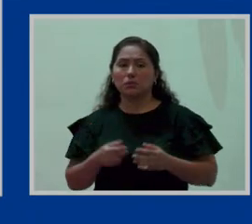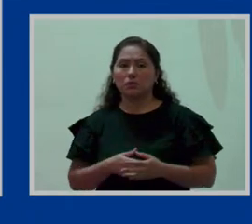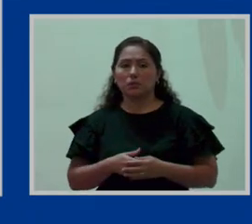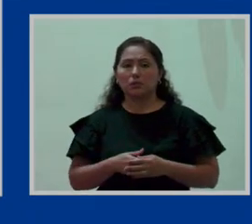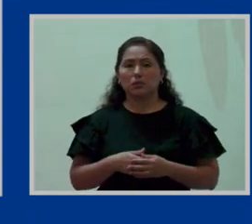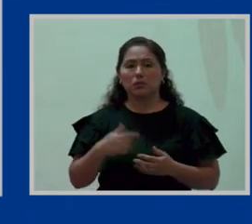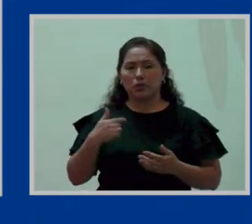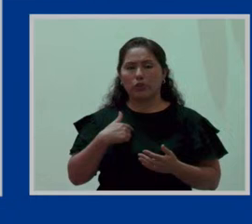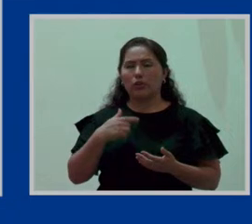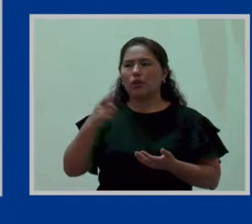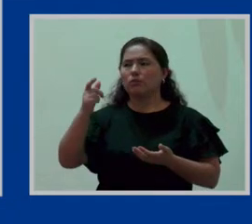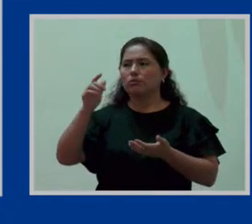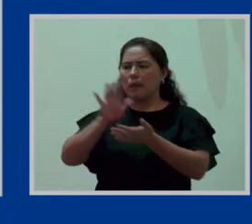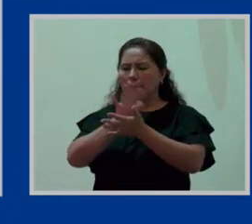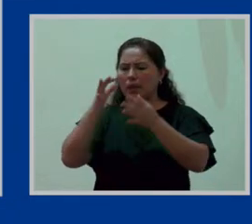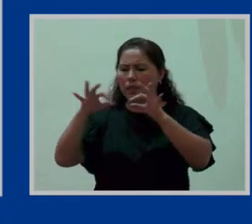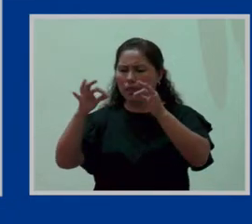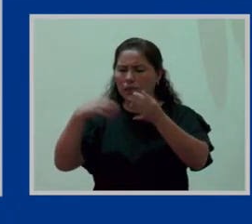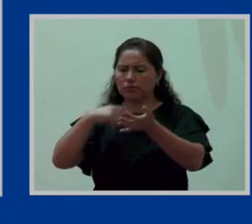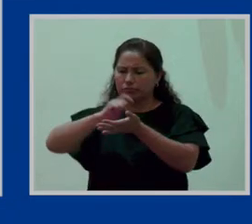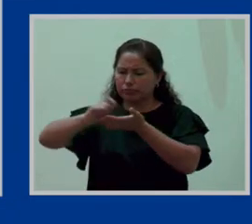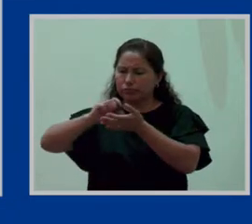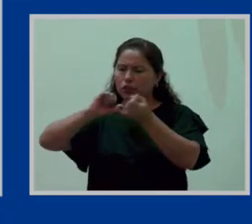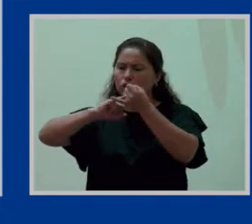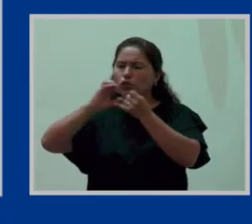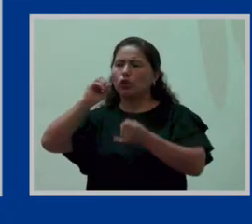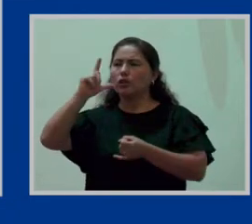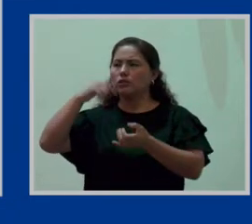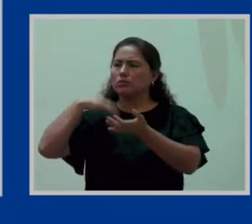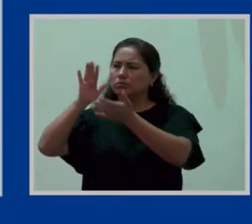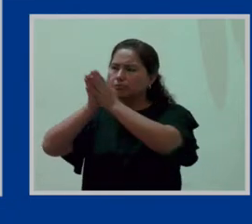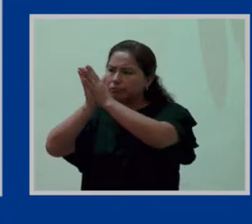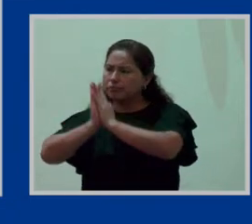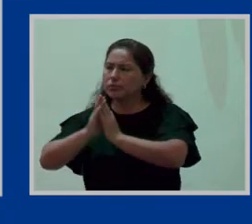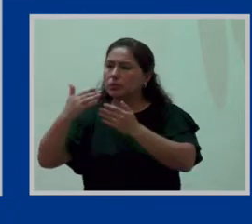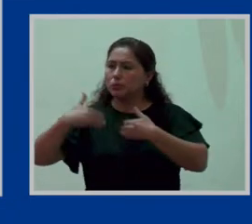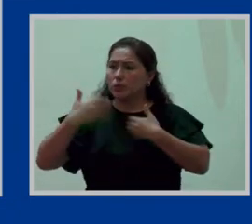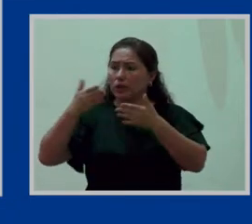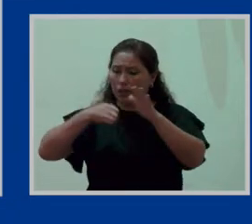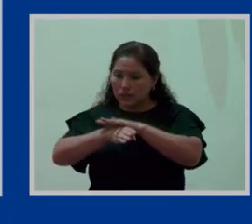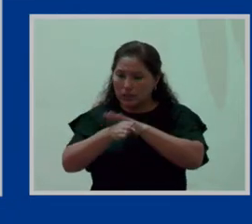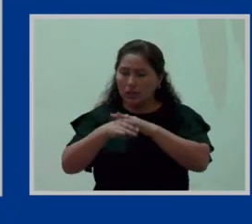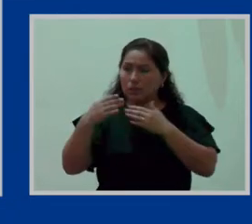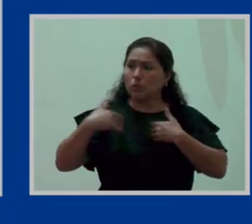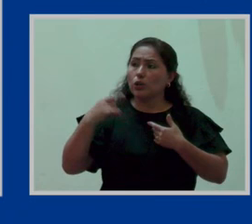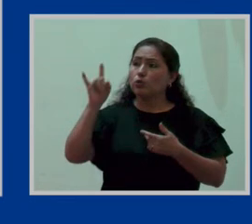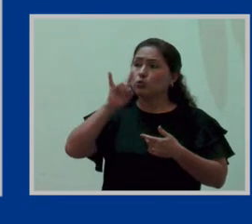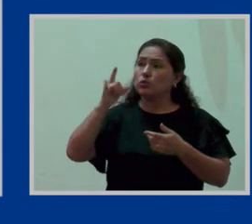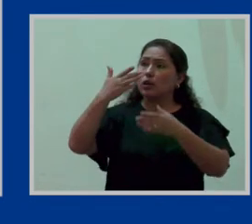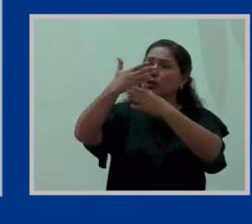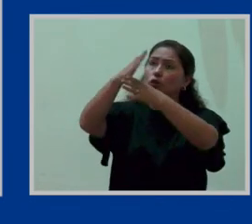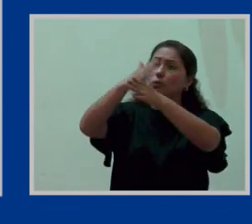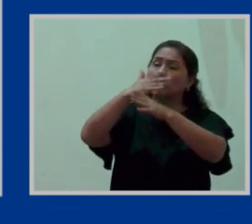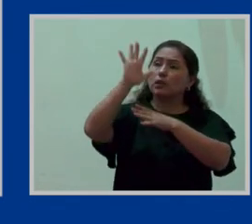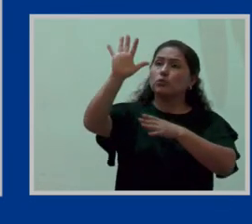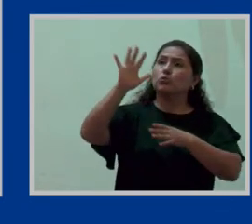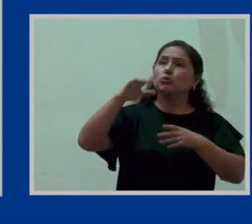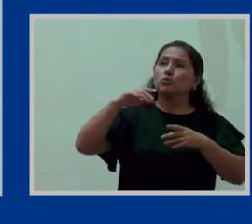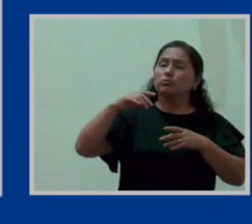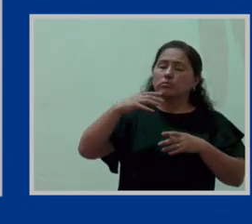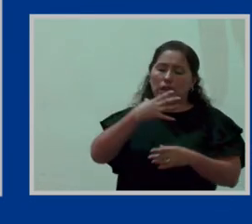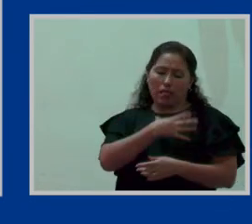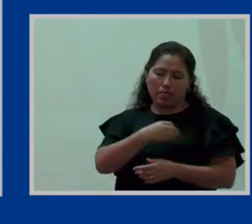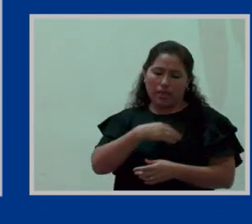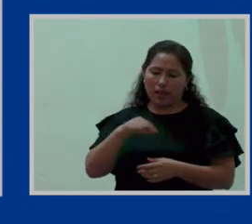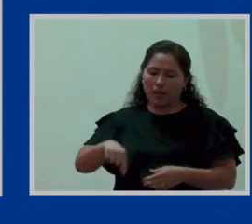y solicito, si es factible, el poder, digamos, tener acceso para un uso compartido de su lactario. Es decir, que las